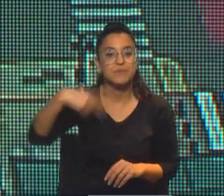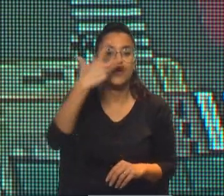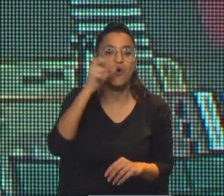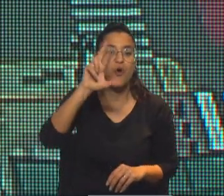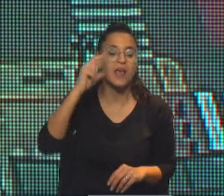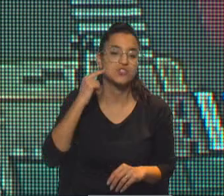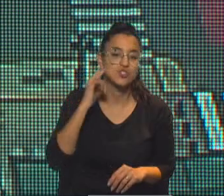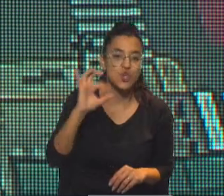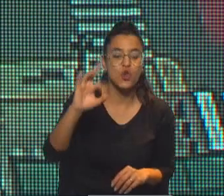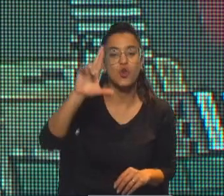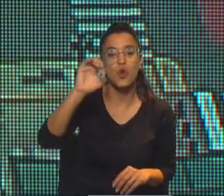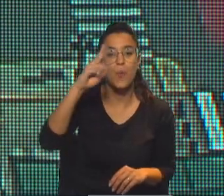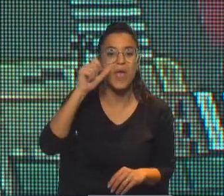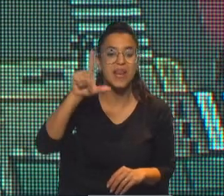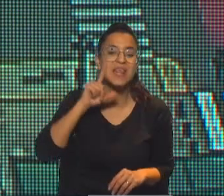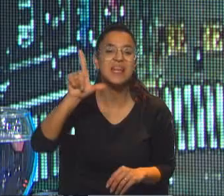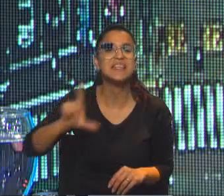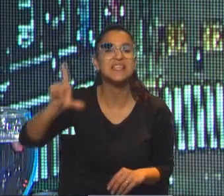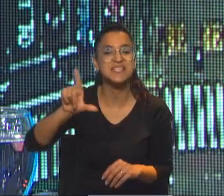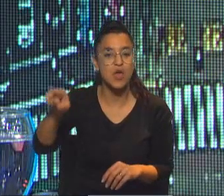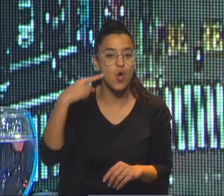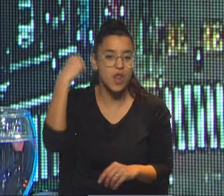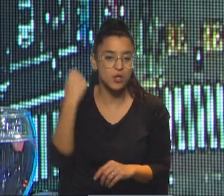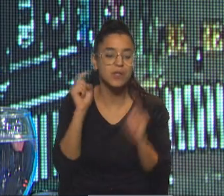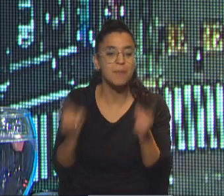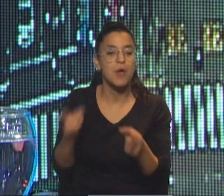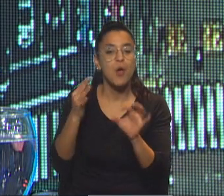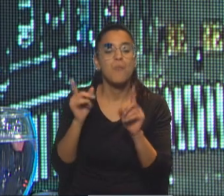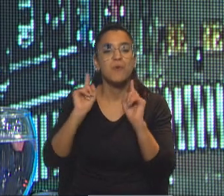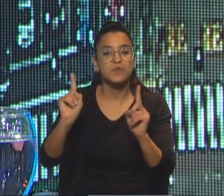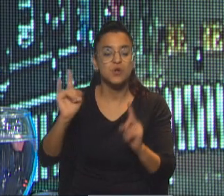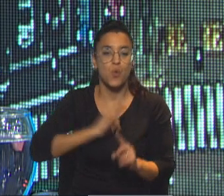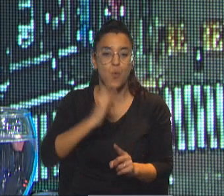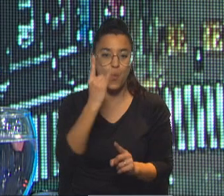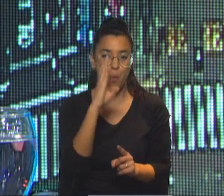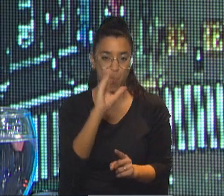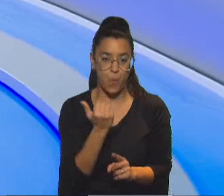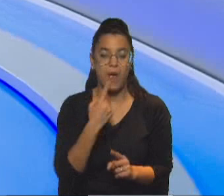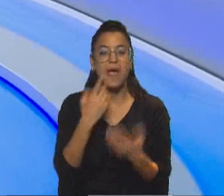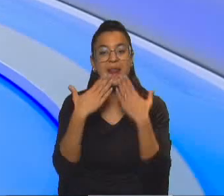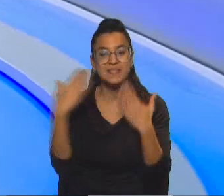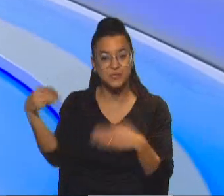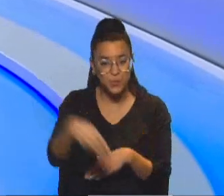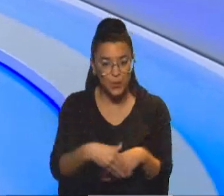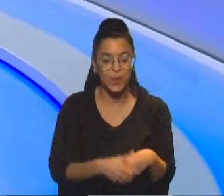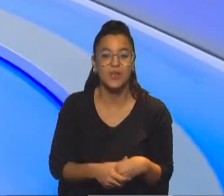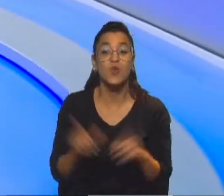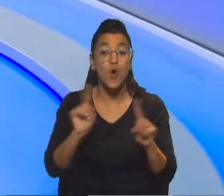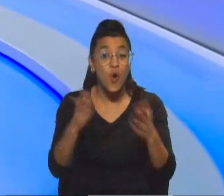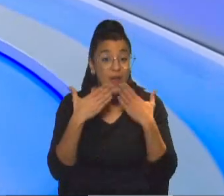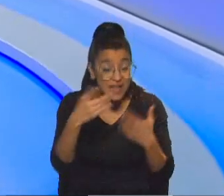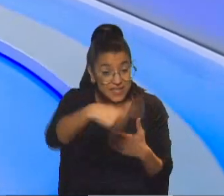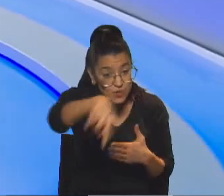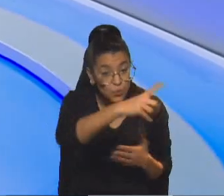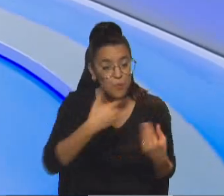Robeli. Horacio es licenciado en Economía, además profesor de la Universidad de Buenos Aires. Horacio, gracias por estar con nosotros. A contrario, gracias